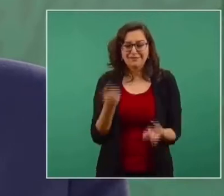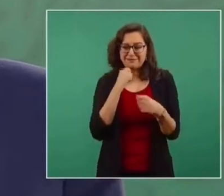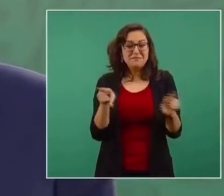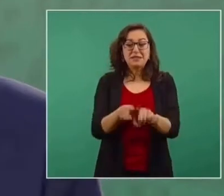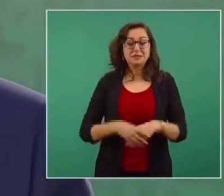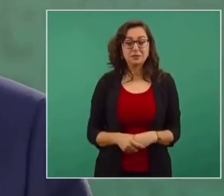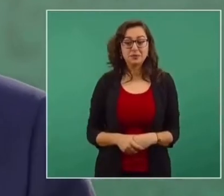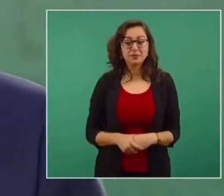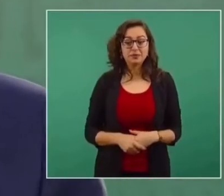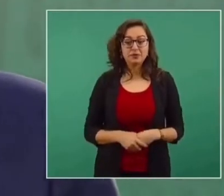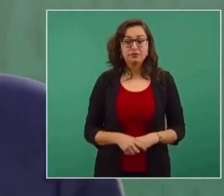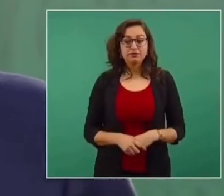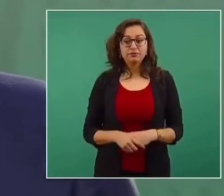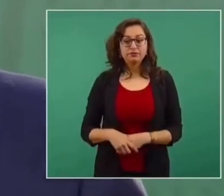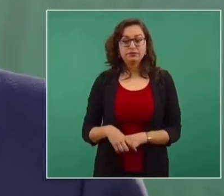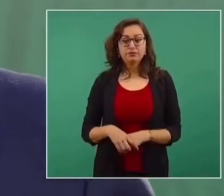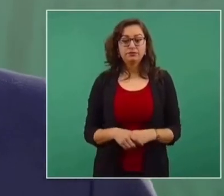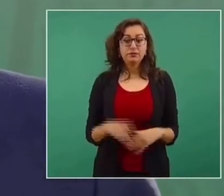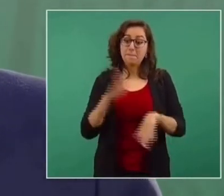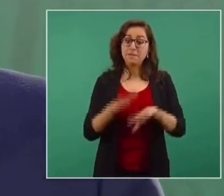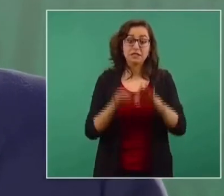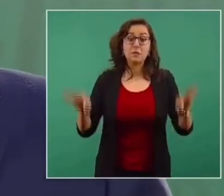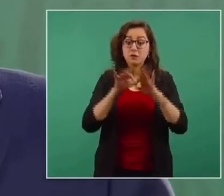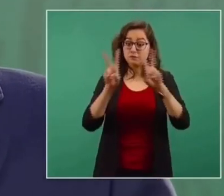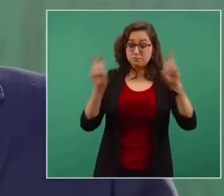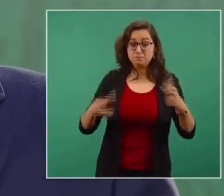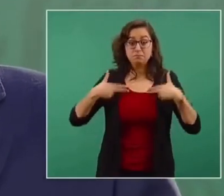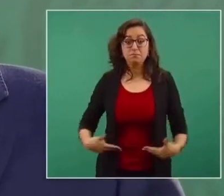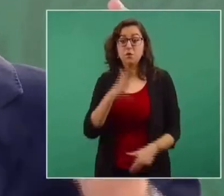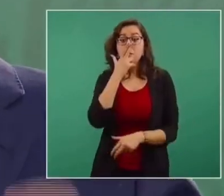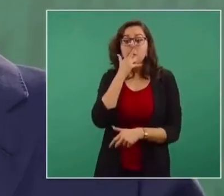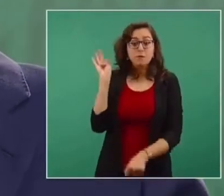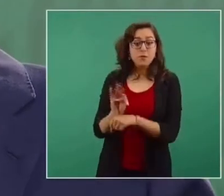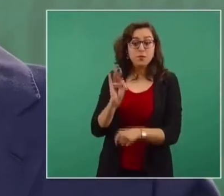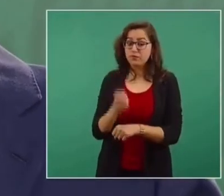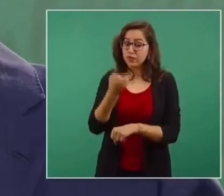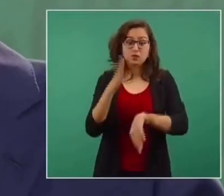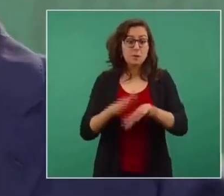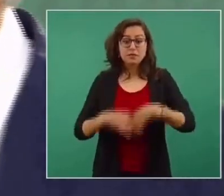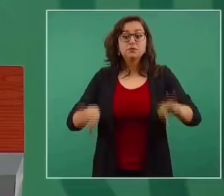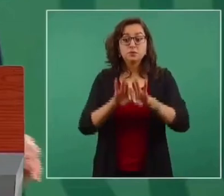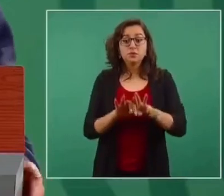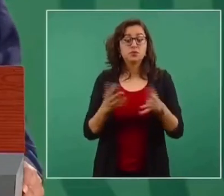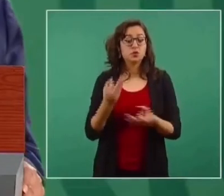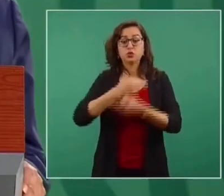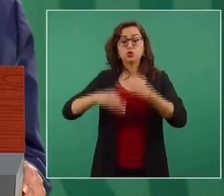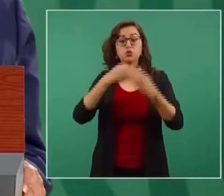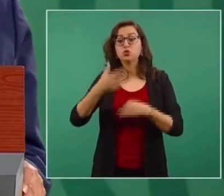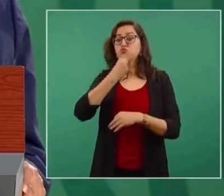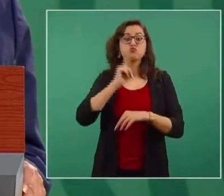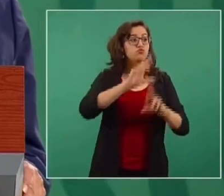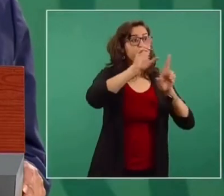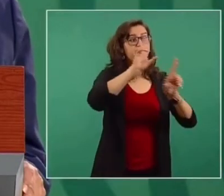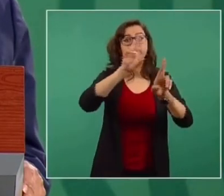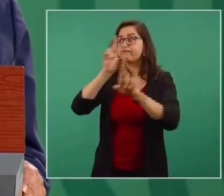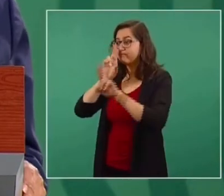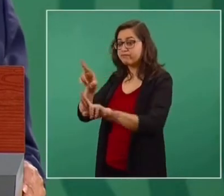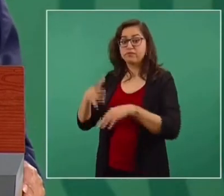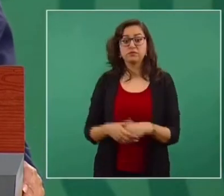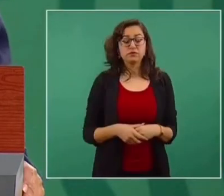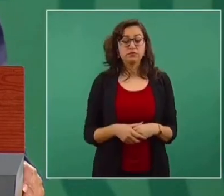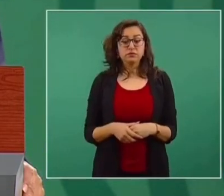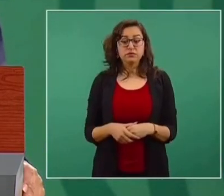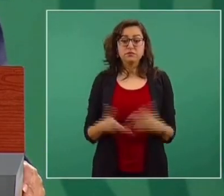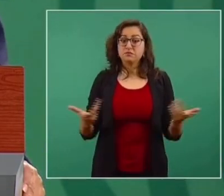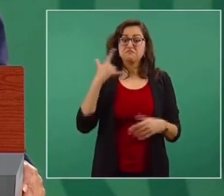Lo más importante, no, lo más importante es el humanismo. Eso es lo más importante, respetarnos todos y